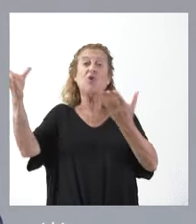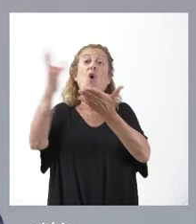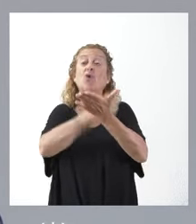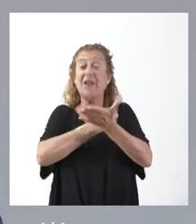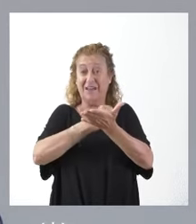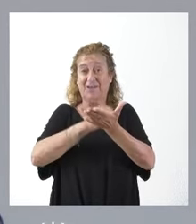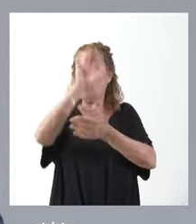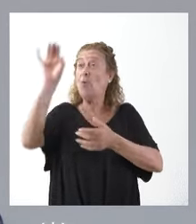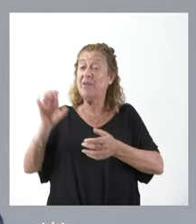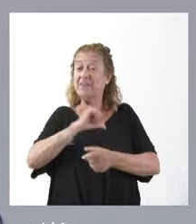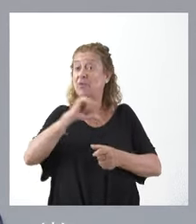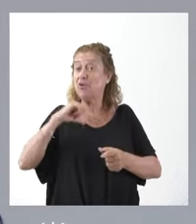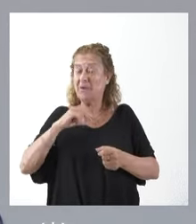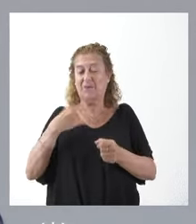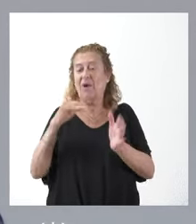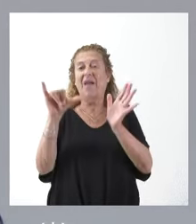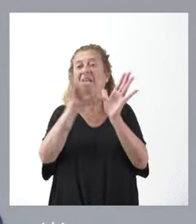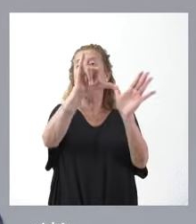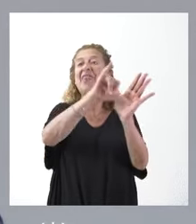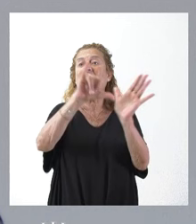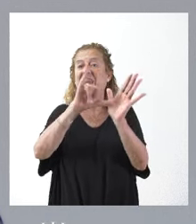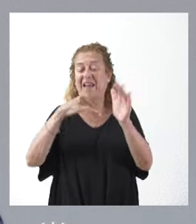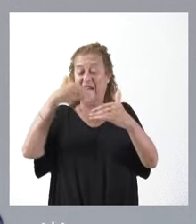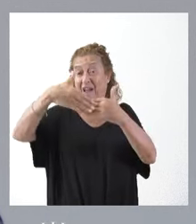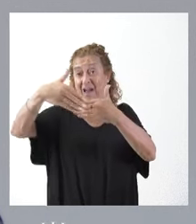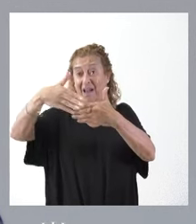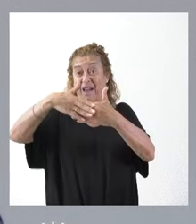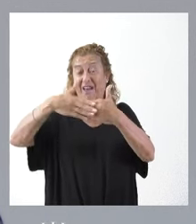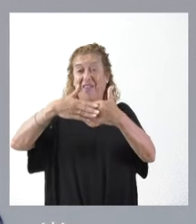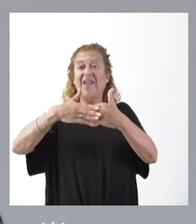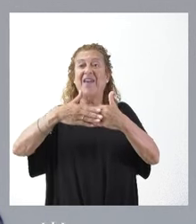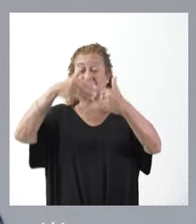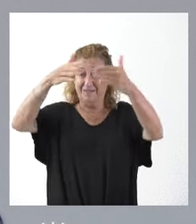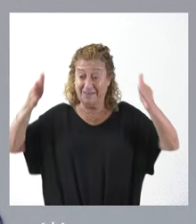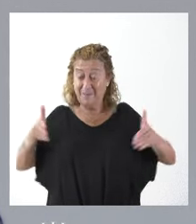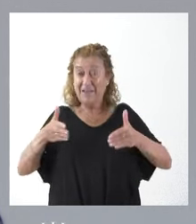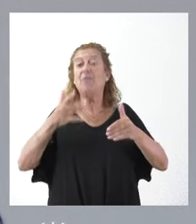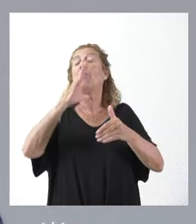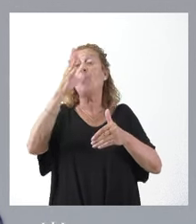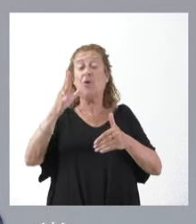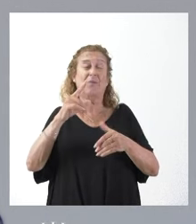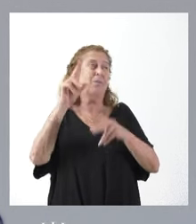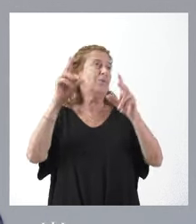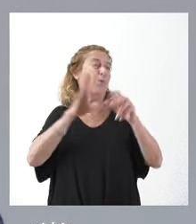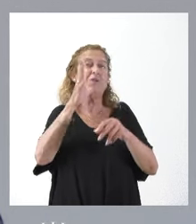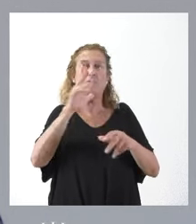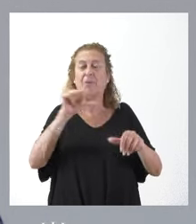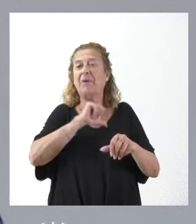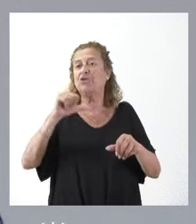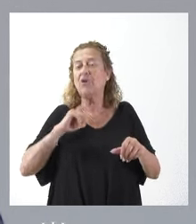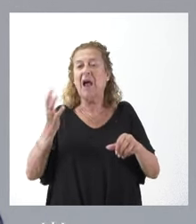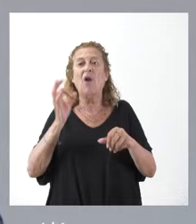que también estén en esa cercanía, en esa colindancia de la raya y que por el motivo personal o profesional que